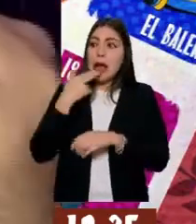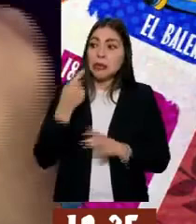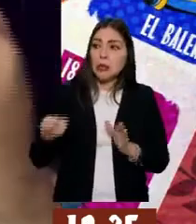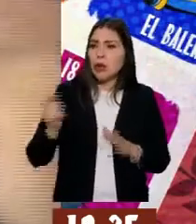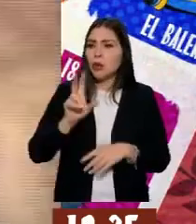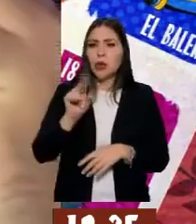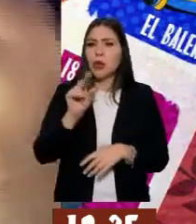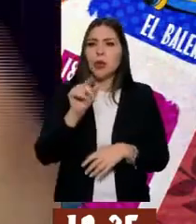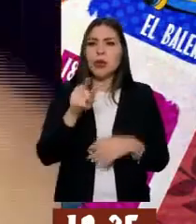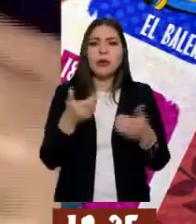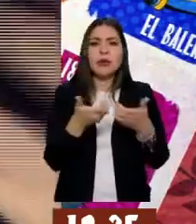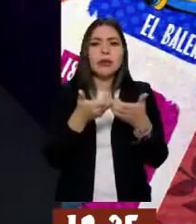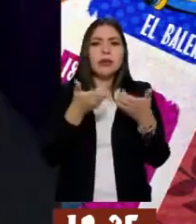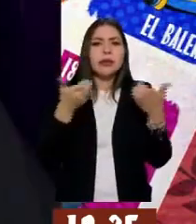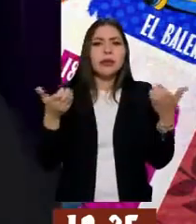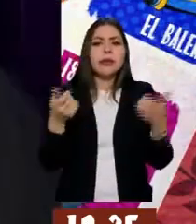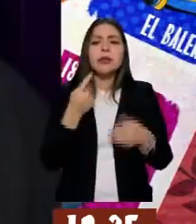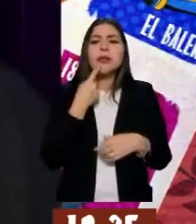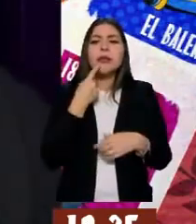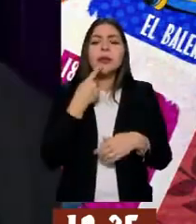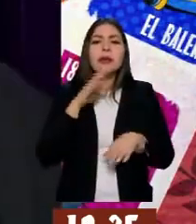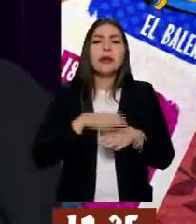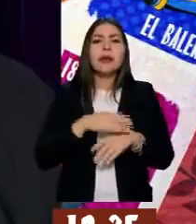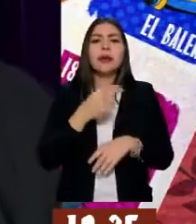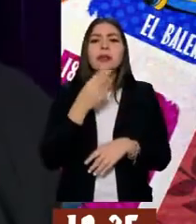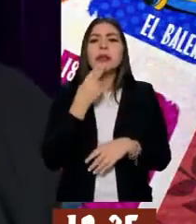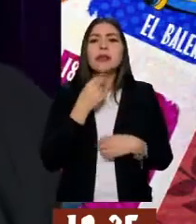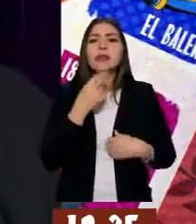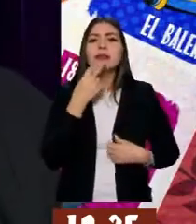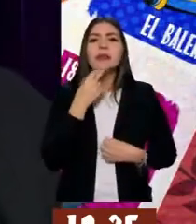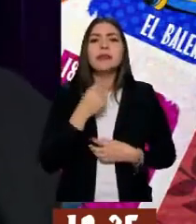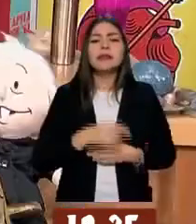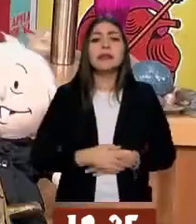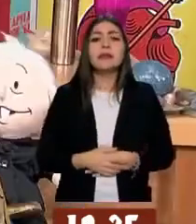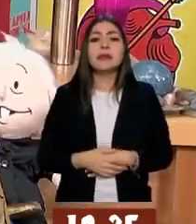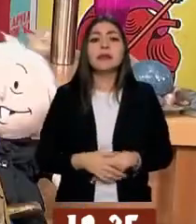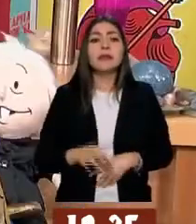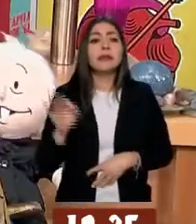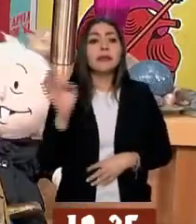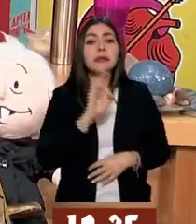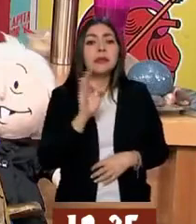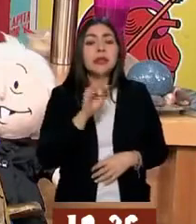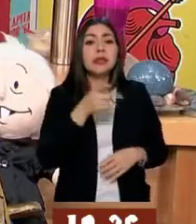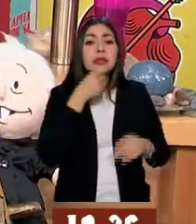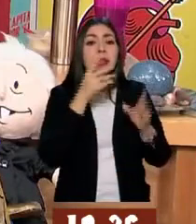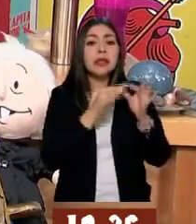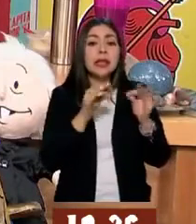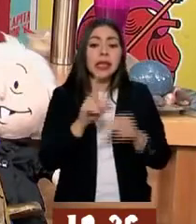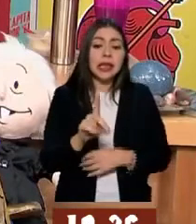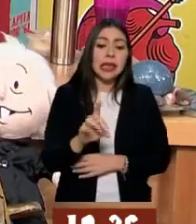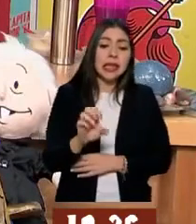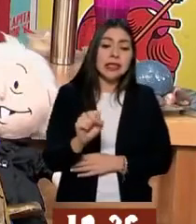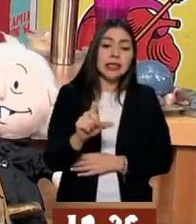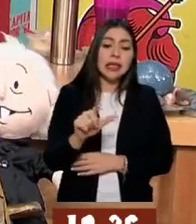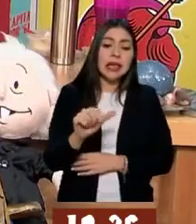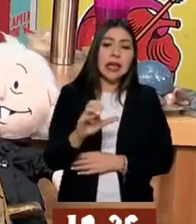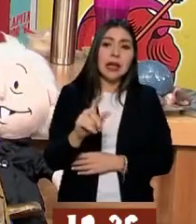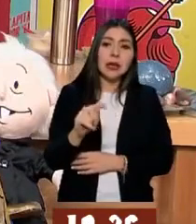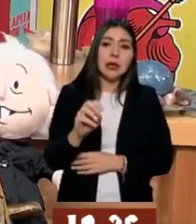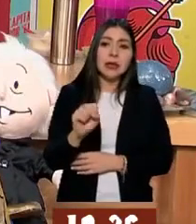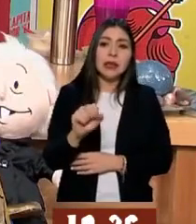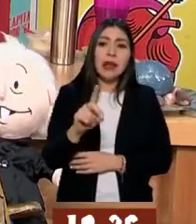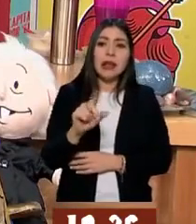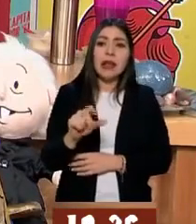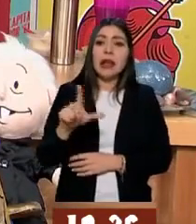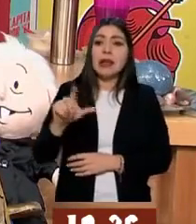lengua los recibe de otra manera y los percibe como más dulces. Oye, y cuando te dicen de a tiro, deslactosada light, ya no estamos tragando nada, ¿verdad? Ya es